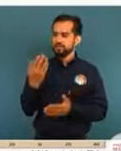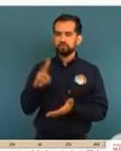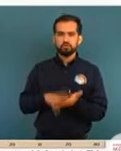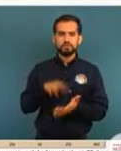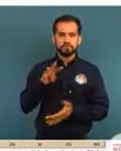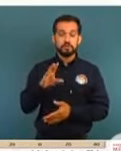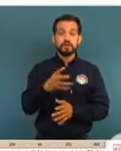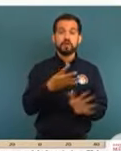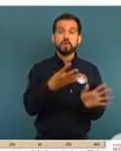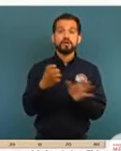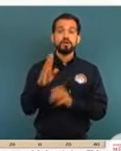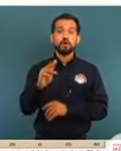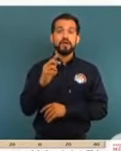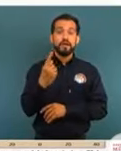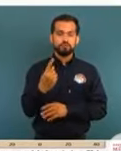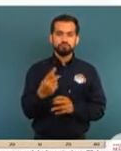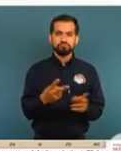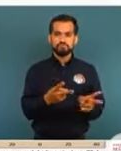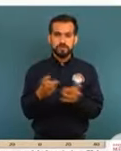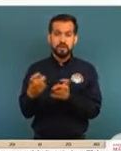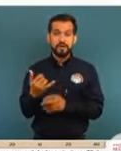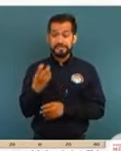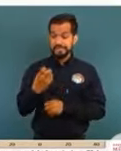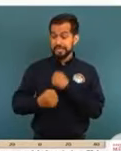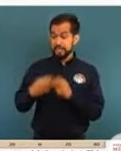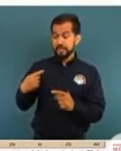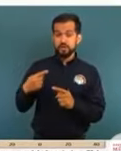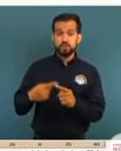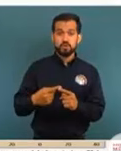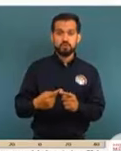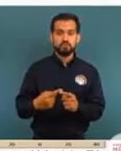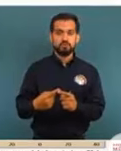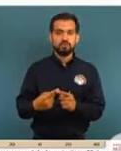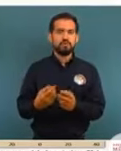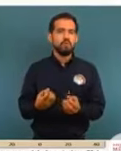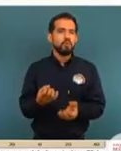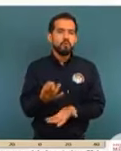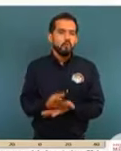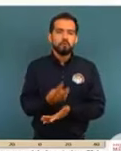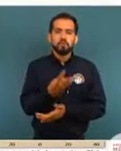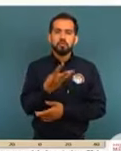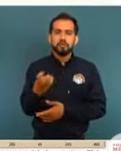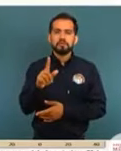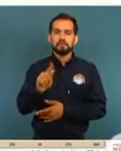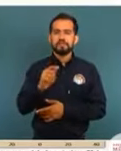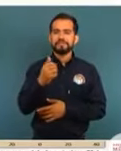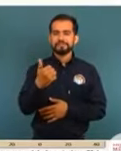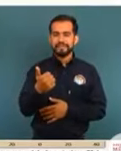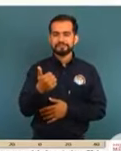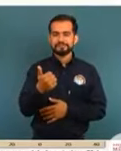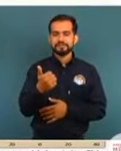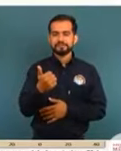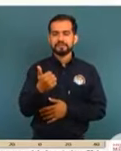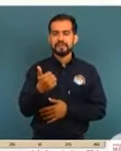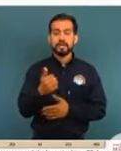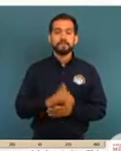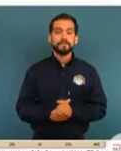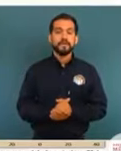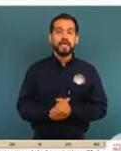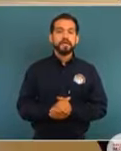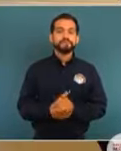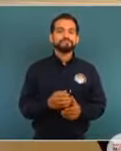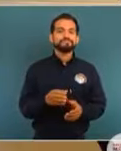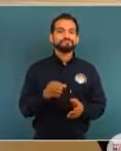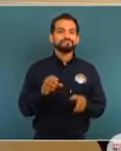.019, 981 eventos, en lo que va del año solamente 376. El